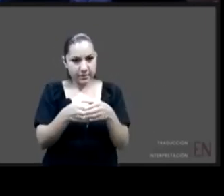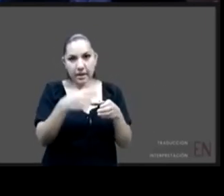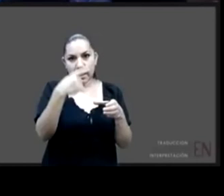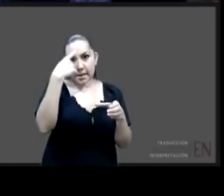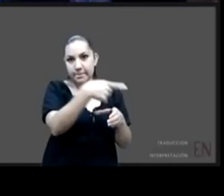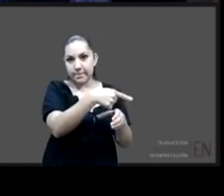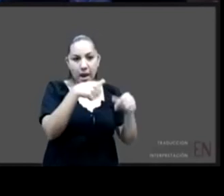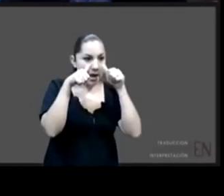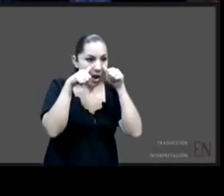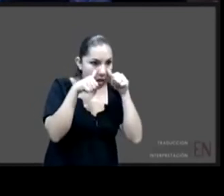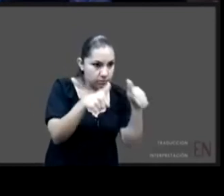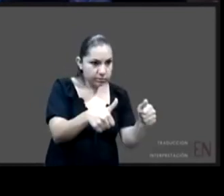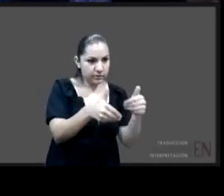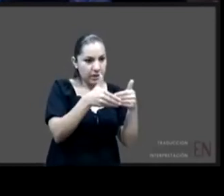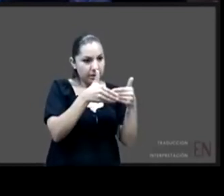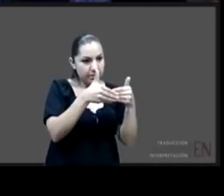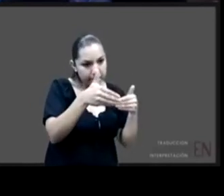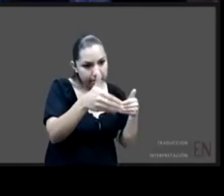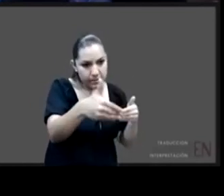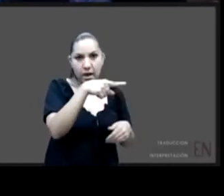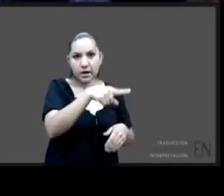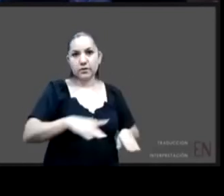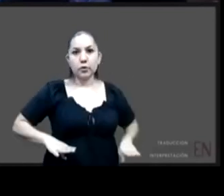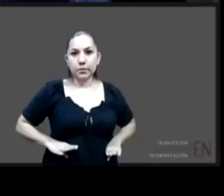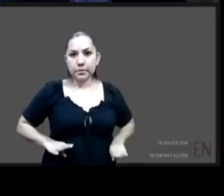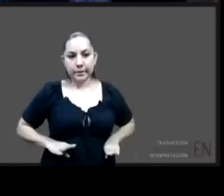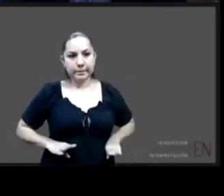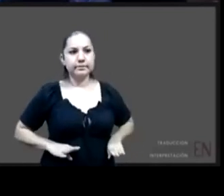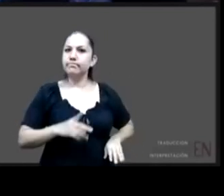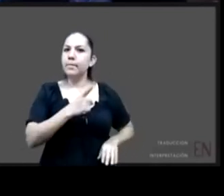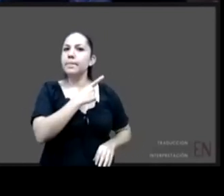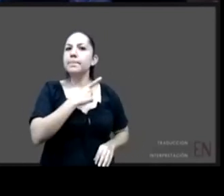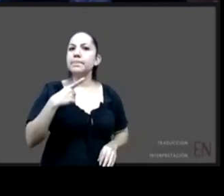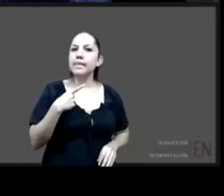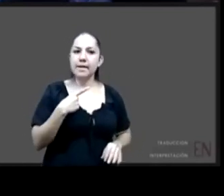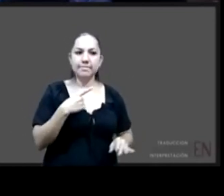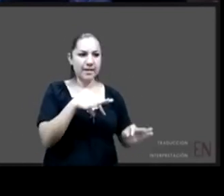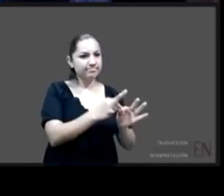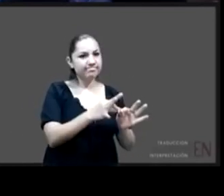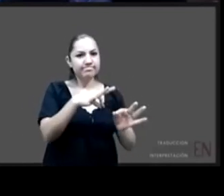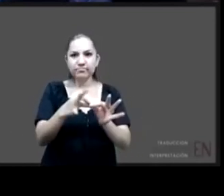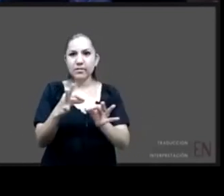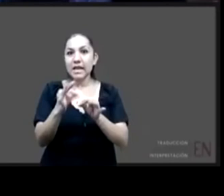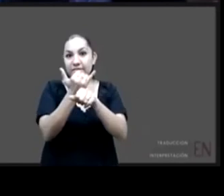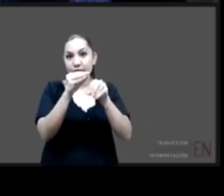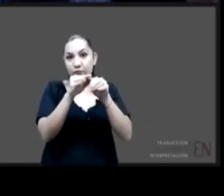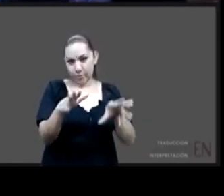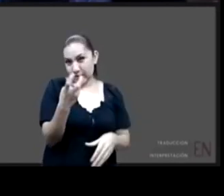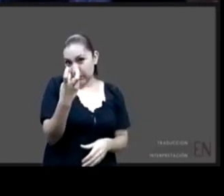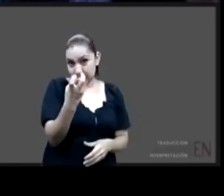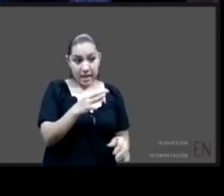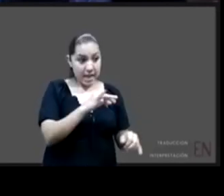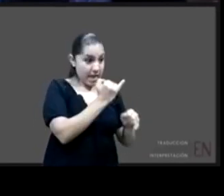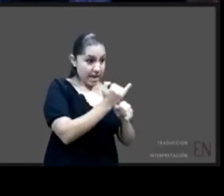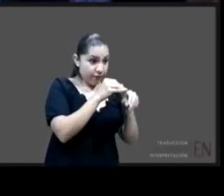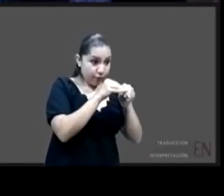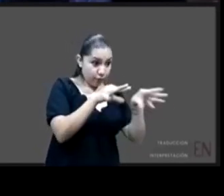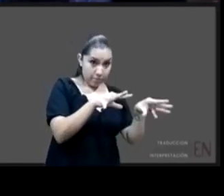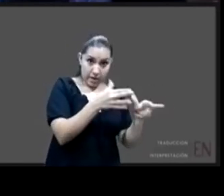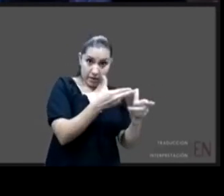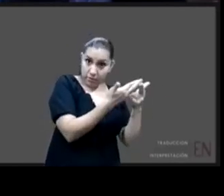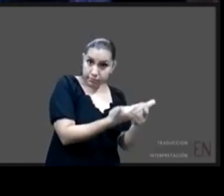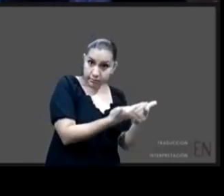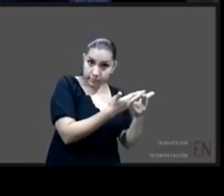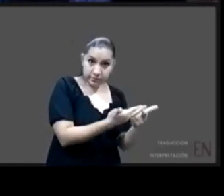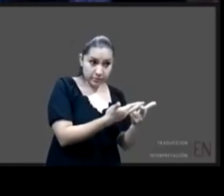tengamos esa información pues también podemos construir lo que yo decía hace un momento de esta visión o